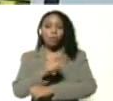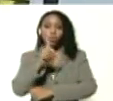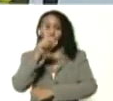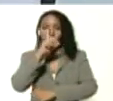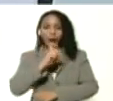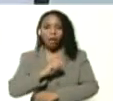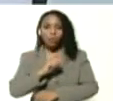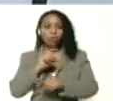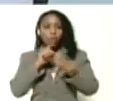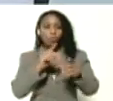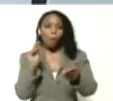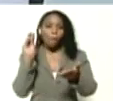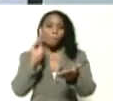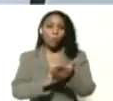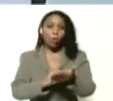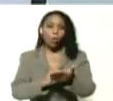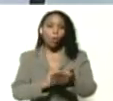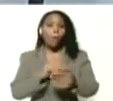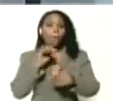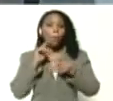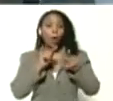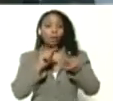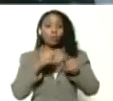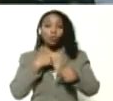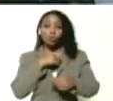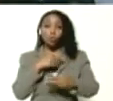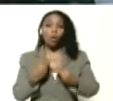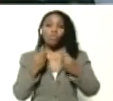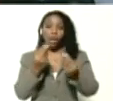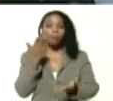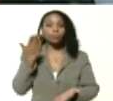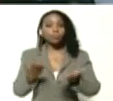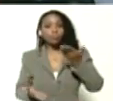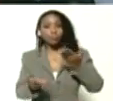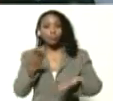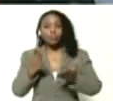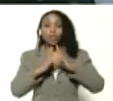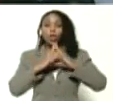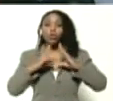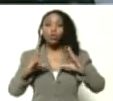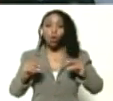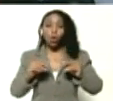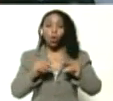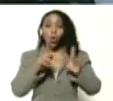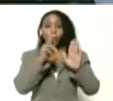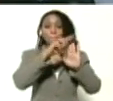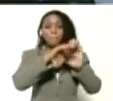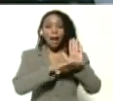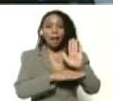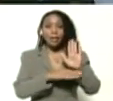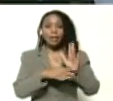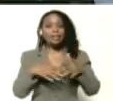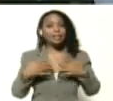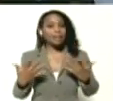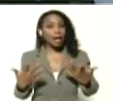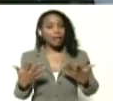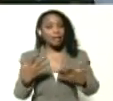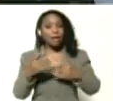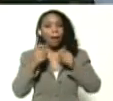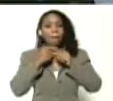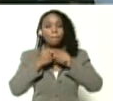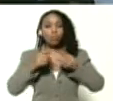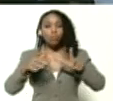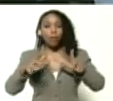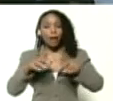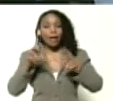desde su implementación por eso nosotros vamos a dar un balance de todos los planes que se han desplegado